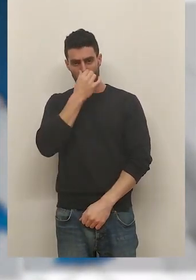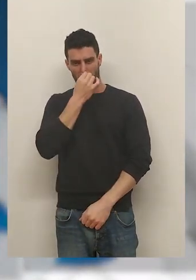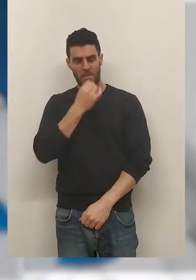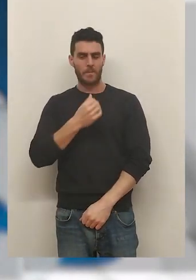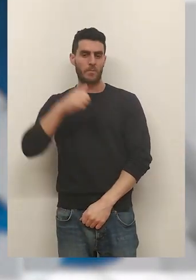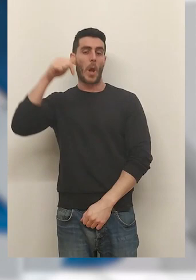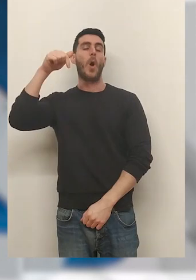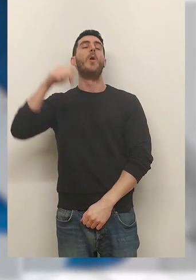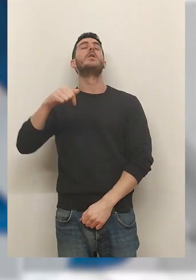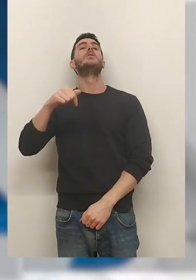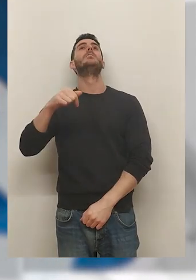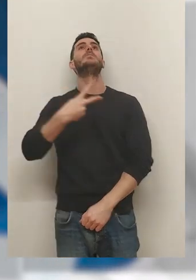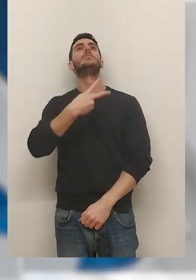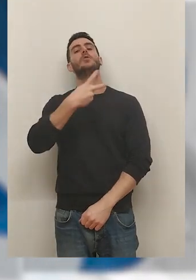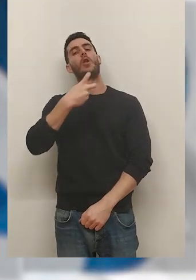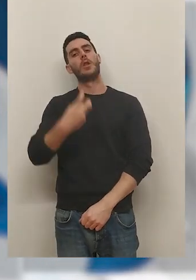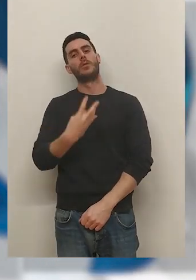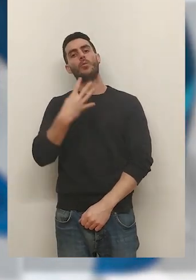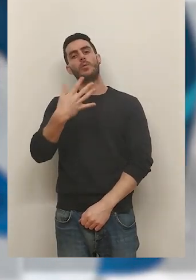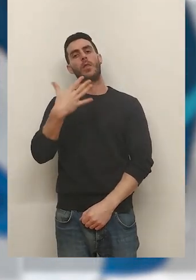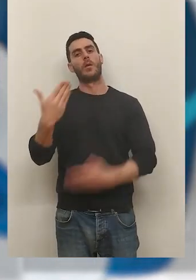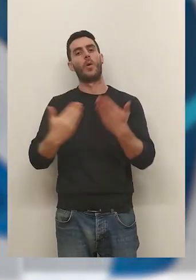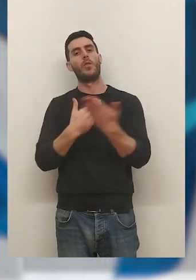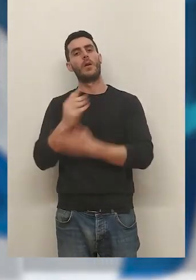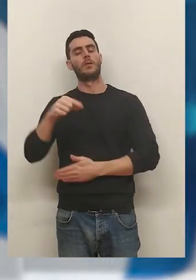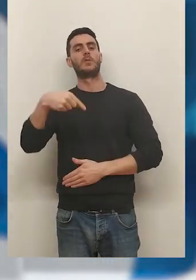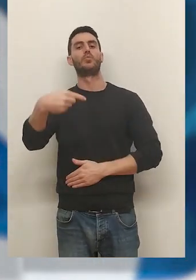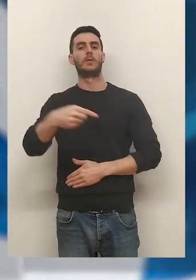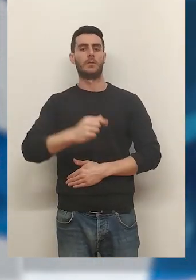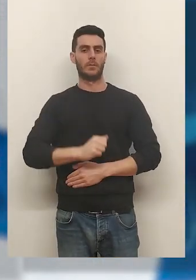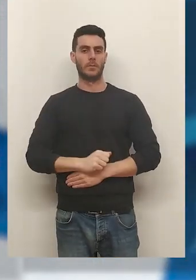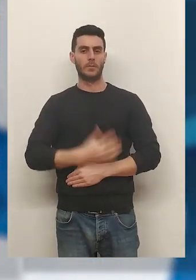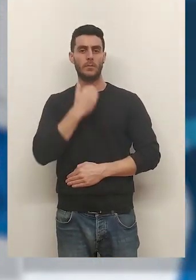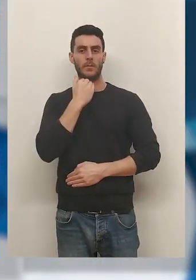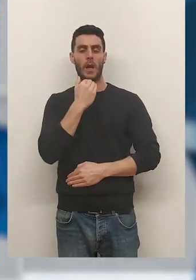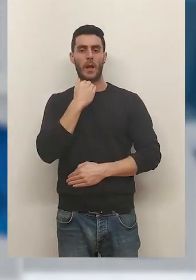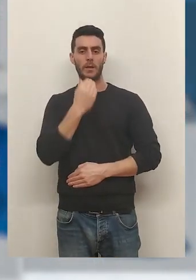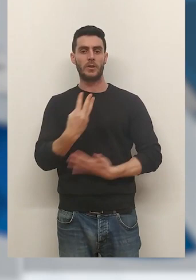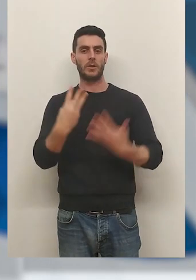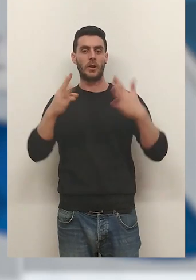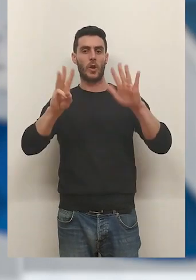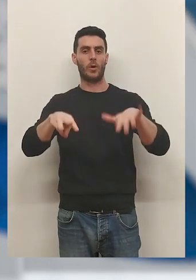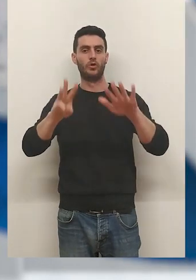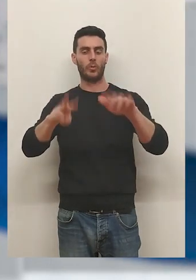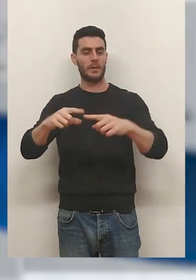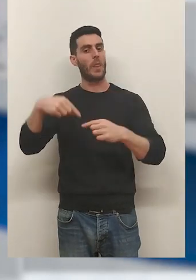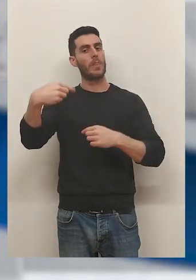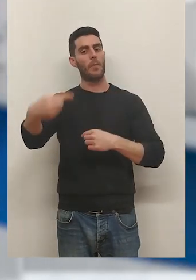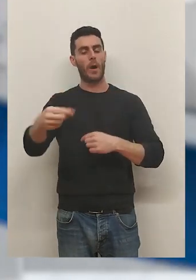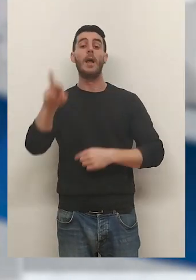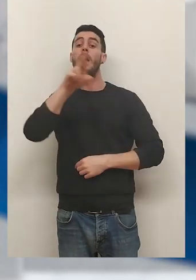Y hoy, 245 días después, casi ocho meses después,